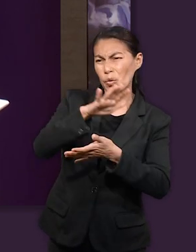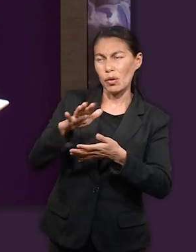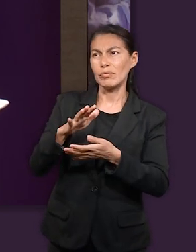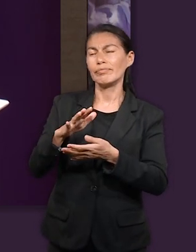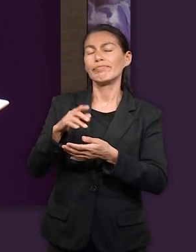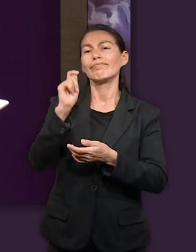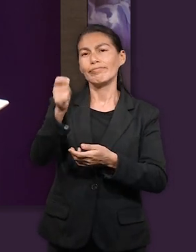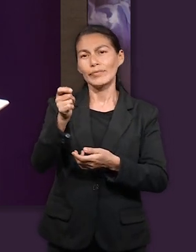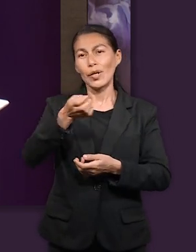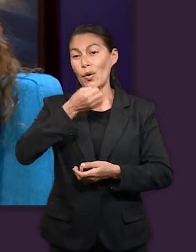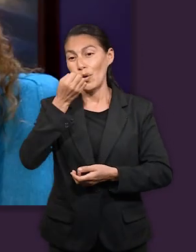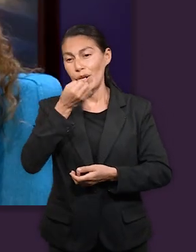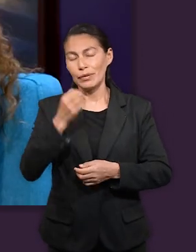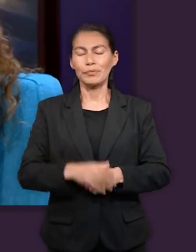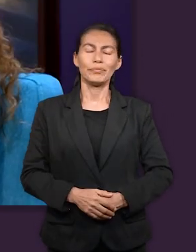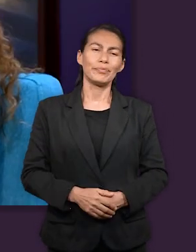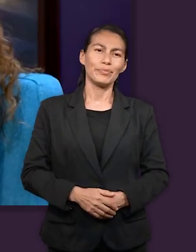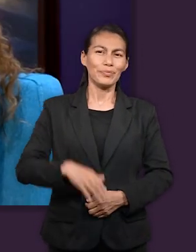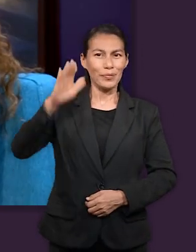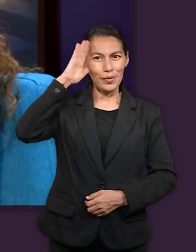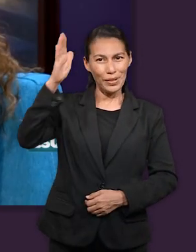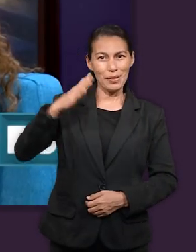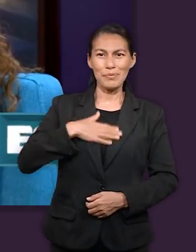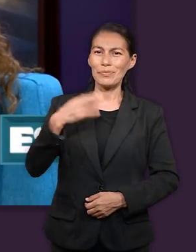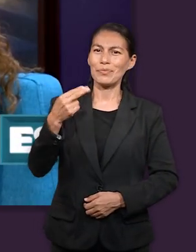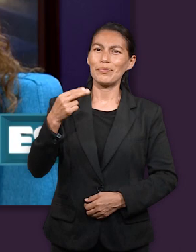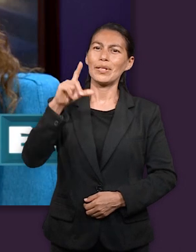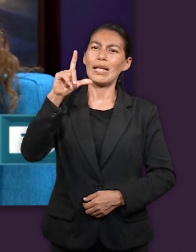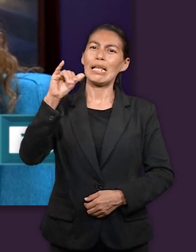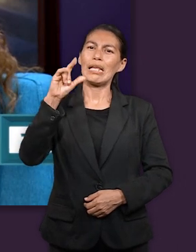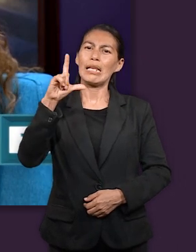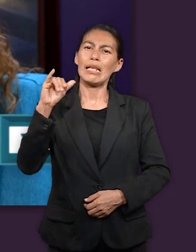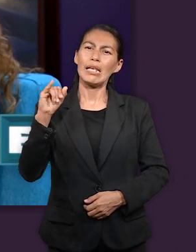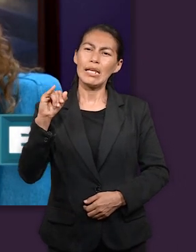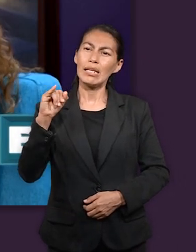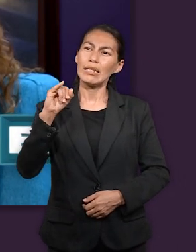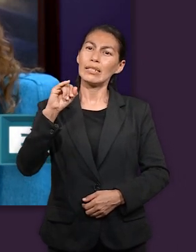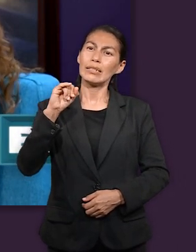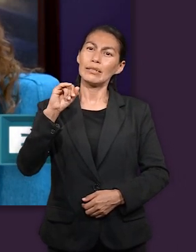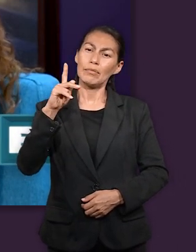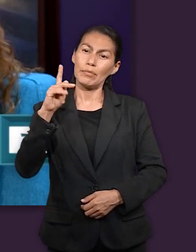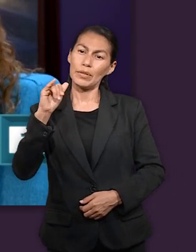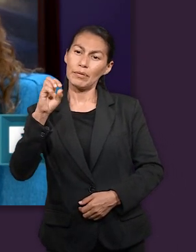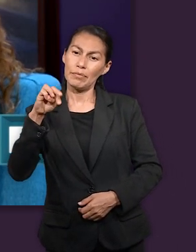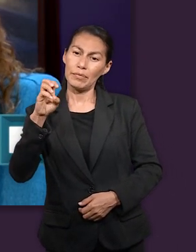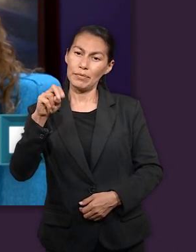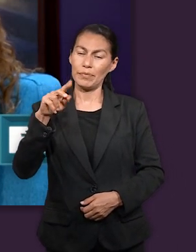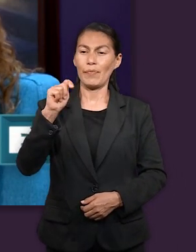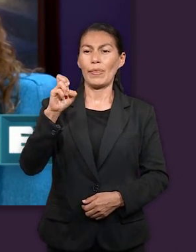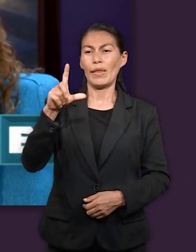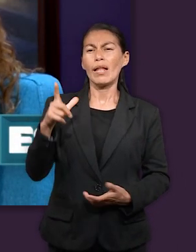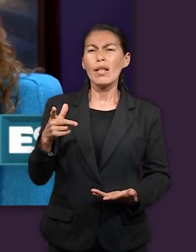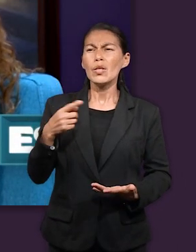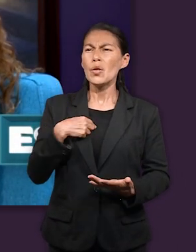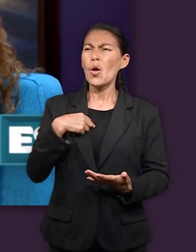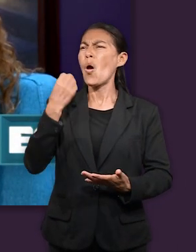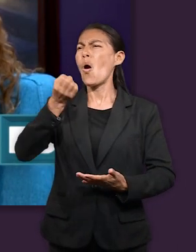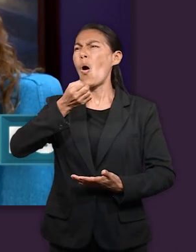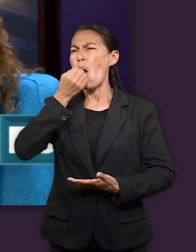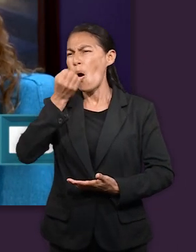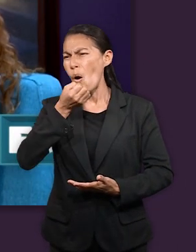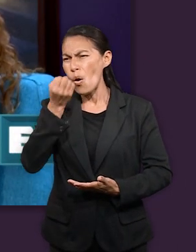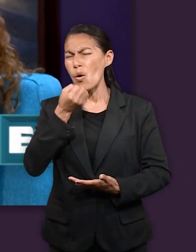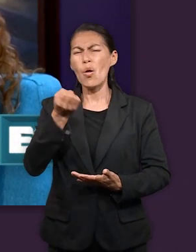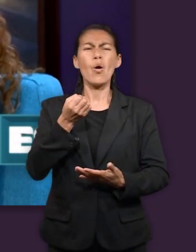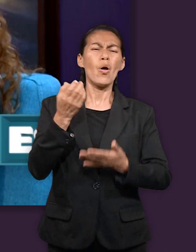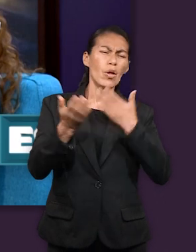Orando, en resumen. Hola, mi nombre es Claudia Lili Pimentel Zavala y yo mantengo mi confianza en Dios sobre